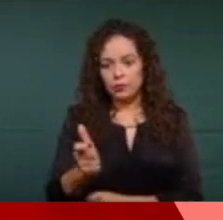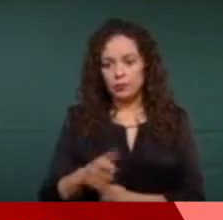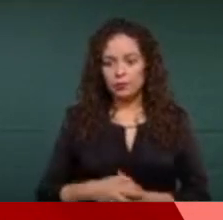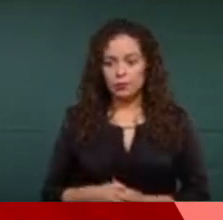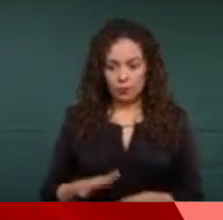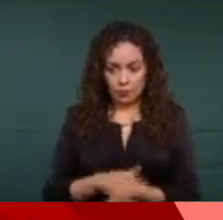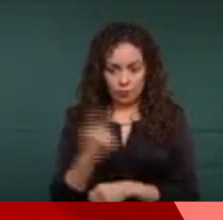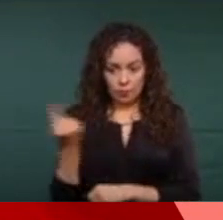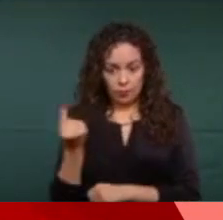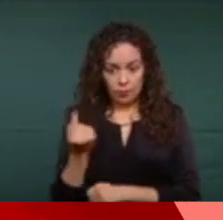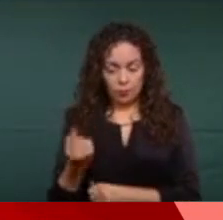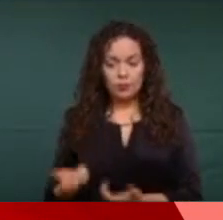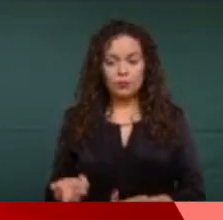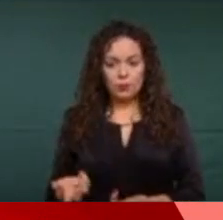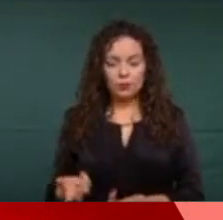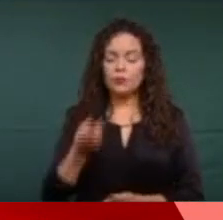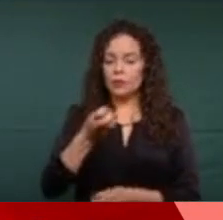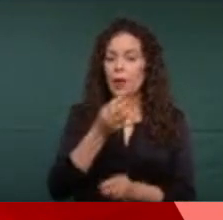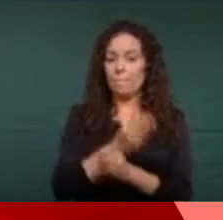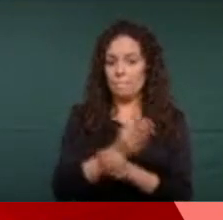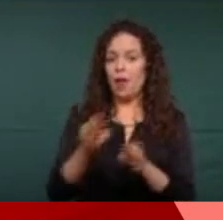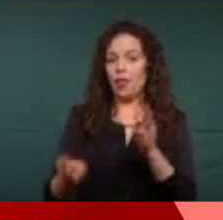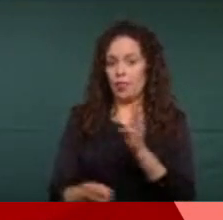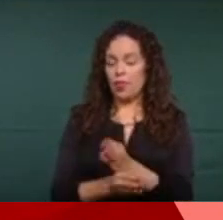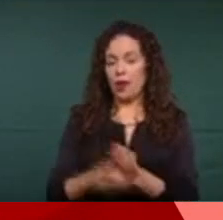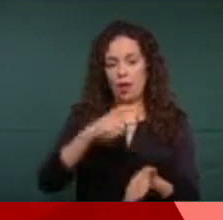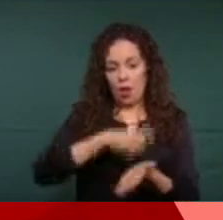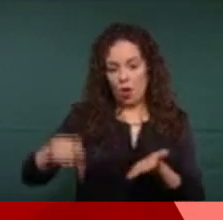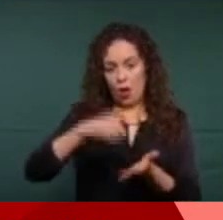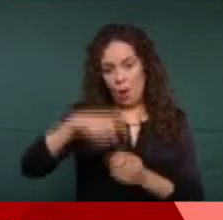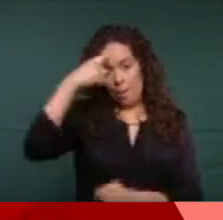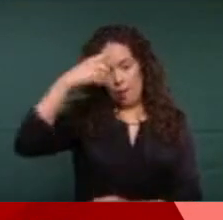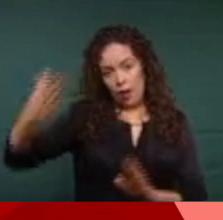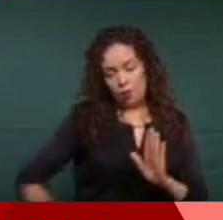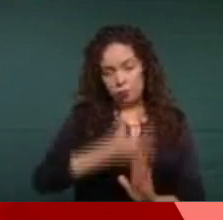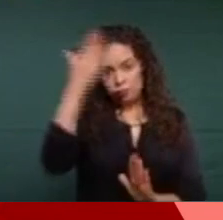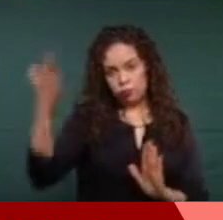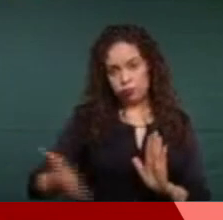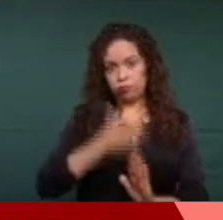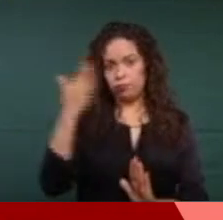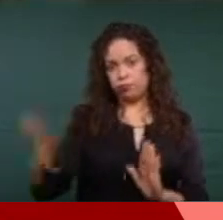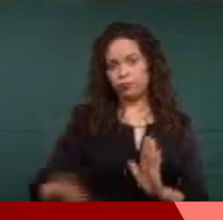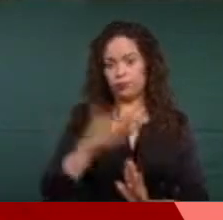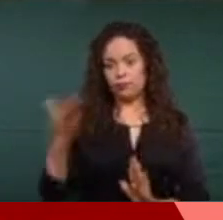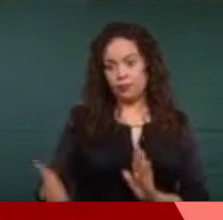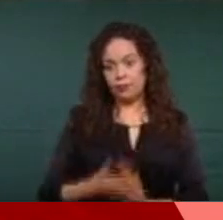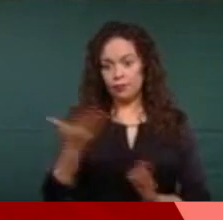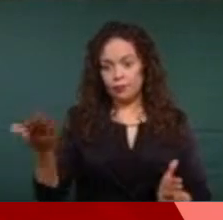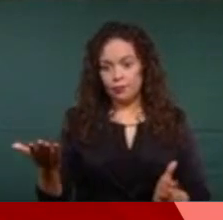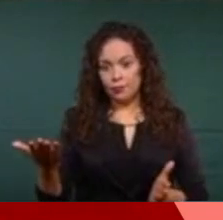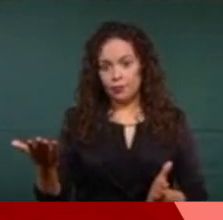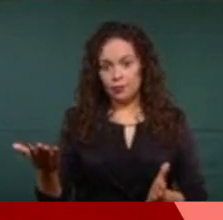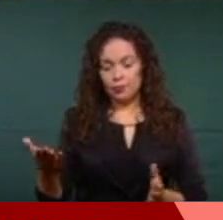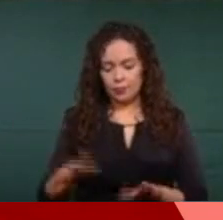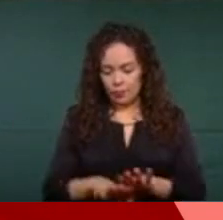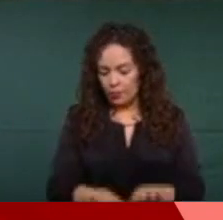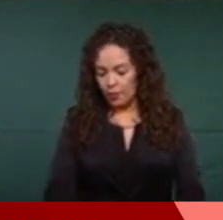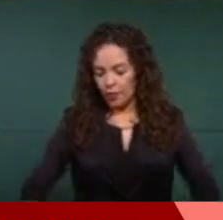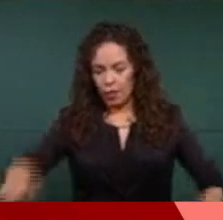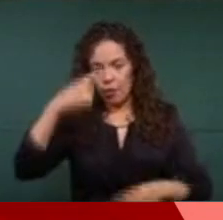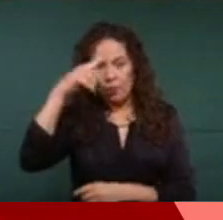materiales de construcción, por catres, por cobijas,